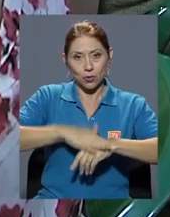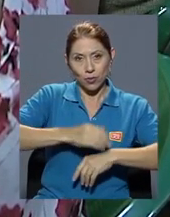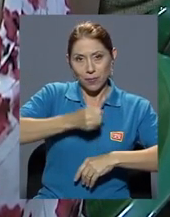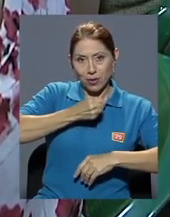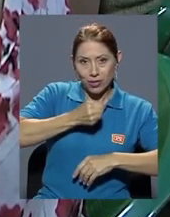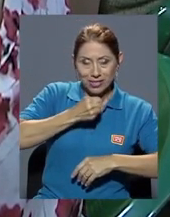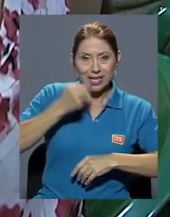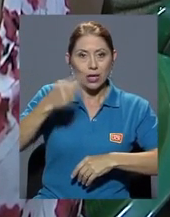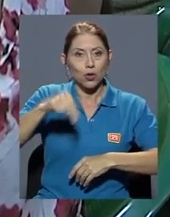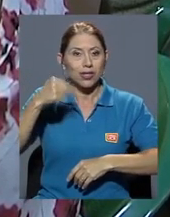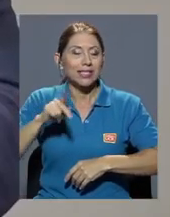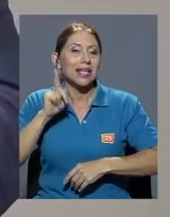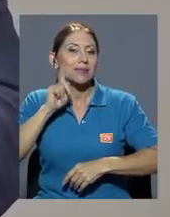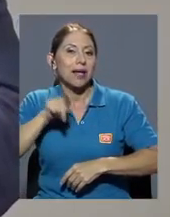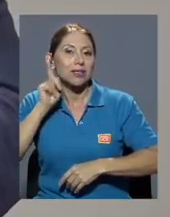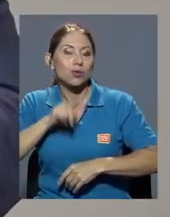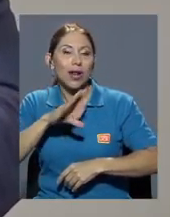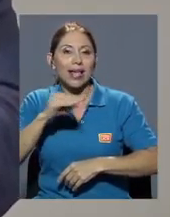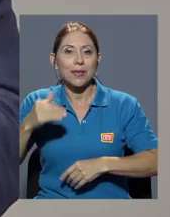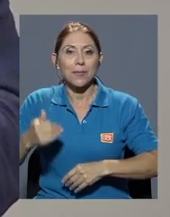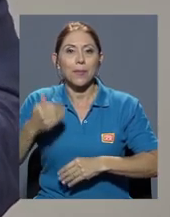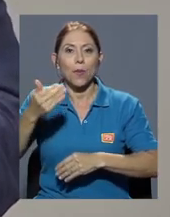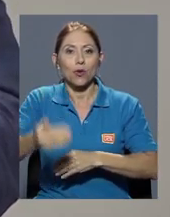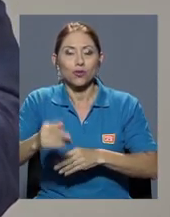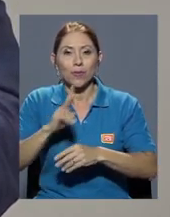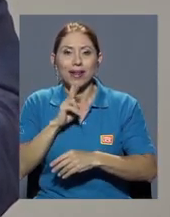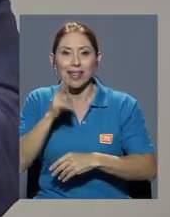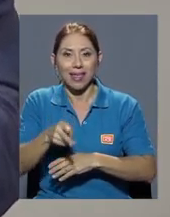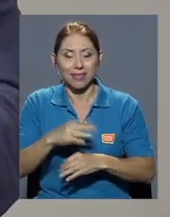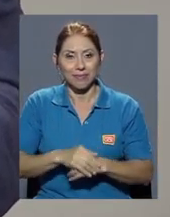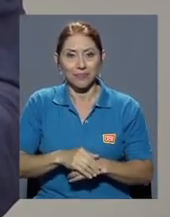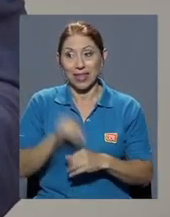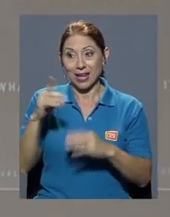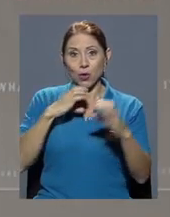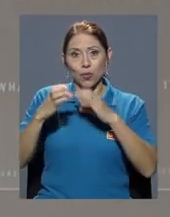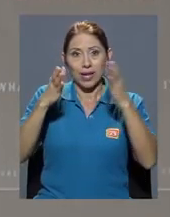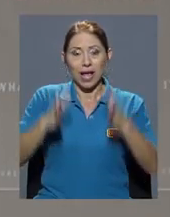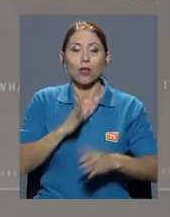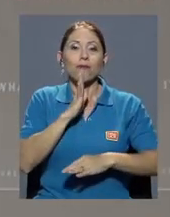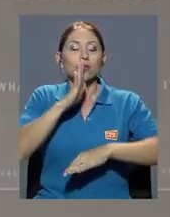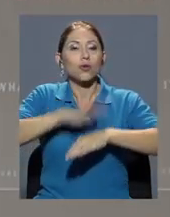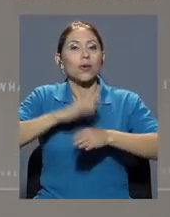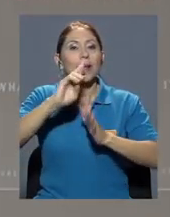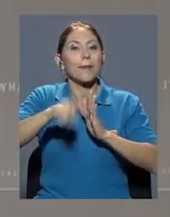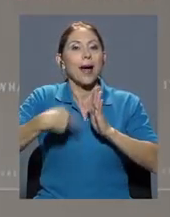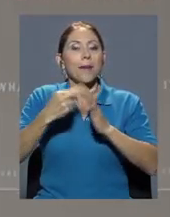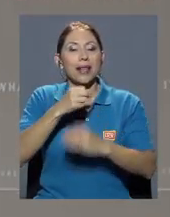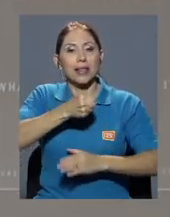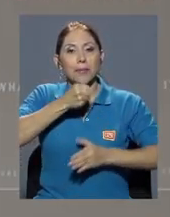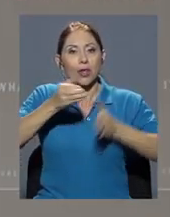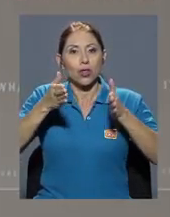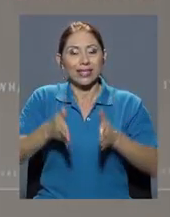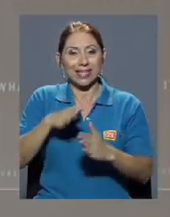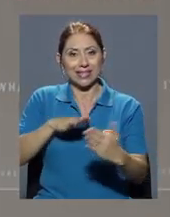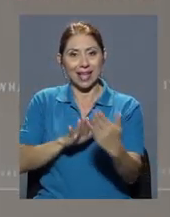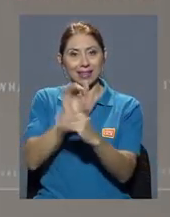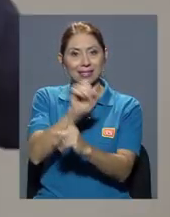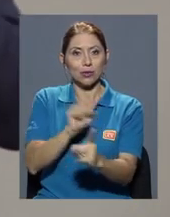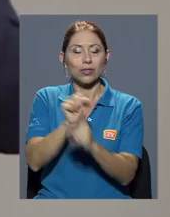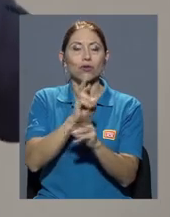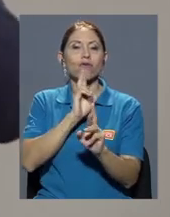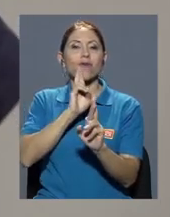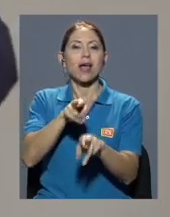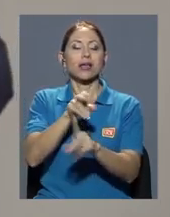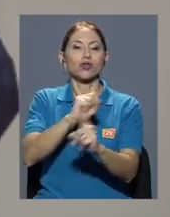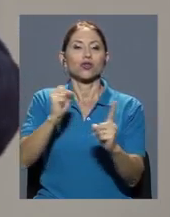noticias, basura y posverdad. El comunicador destacó el papel que deben ejercer los periodistas ante este fenómeno, producto de la